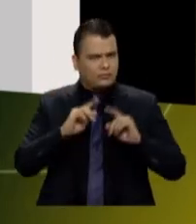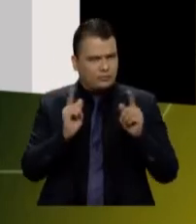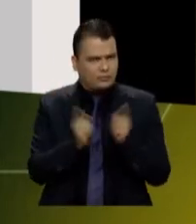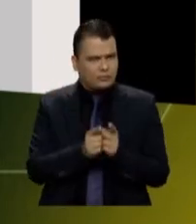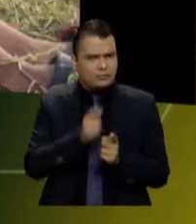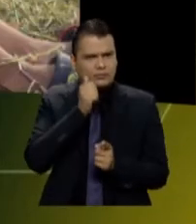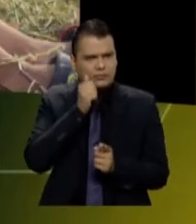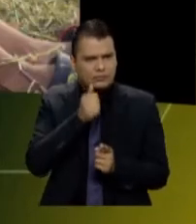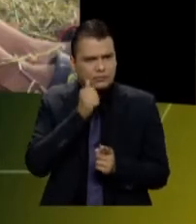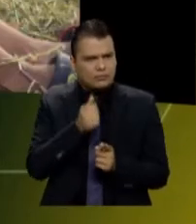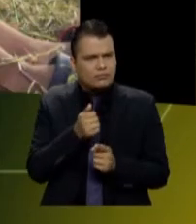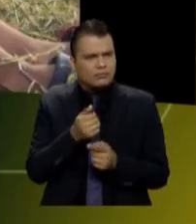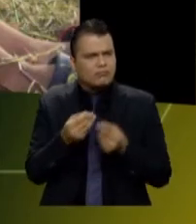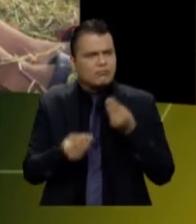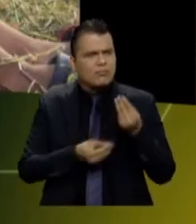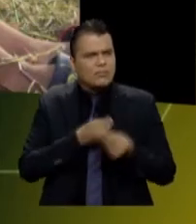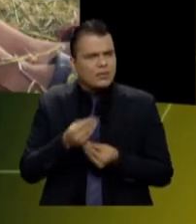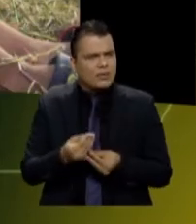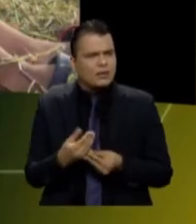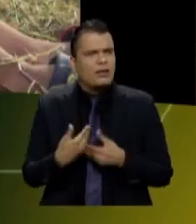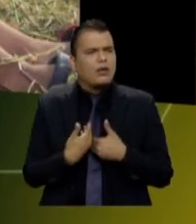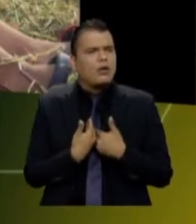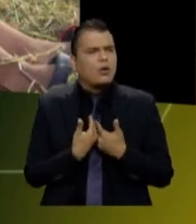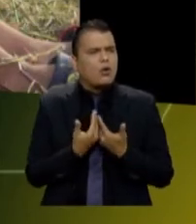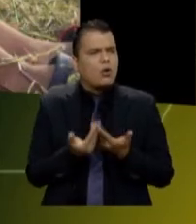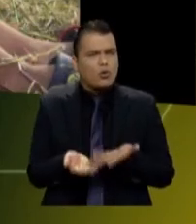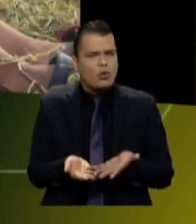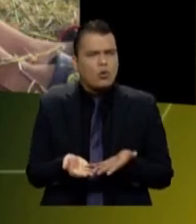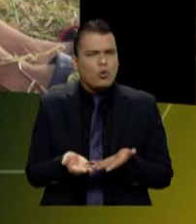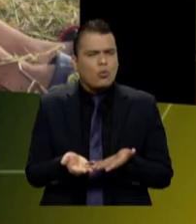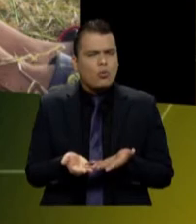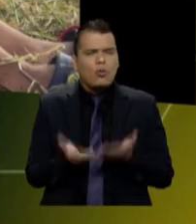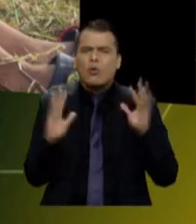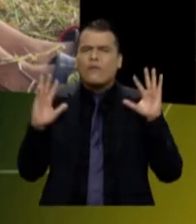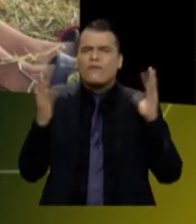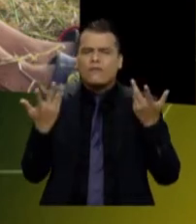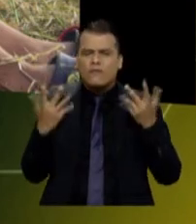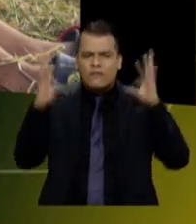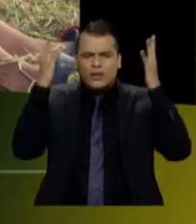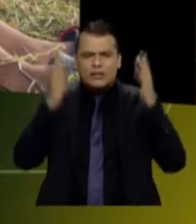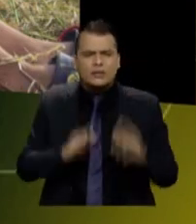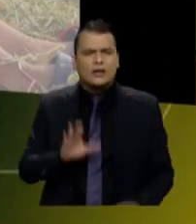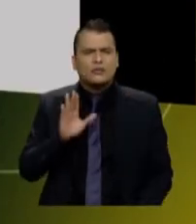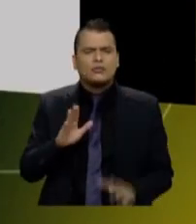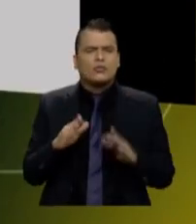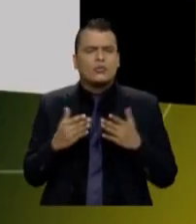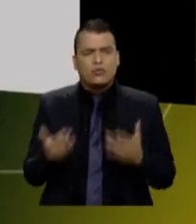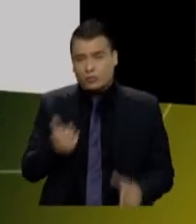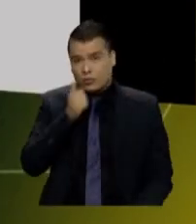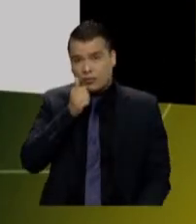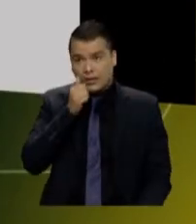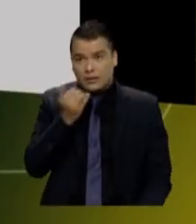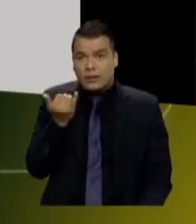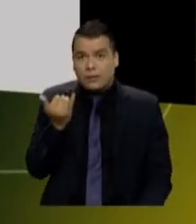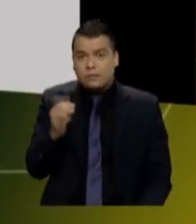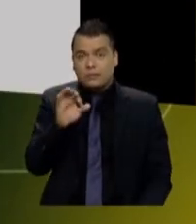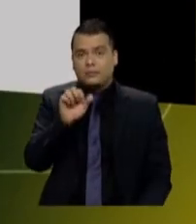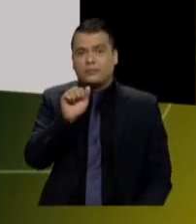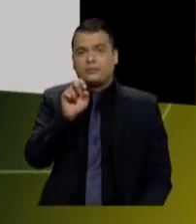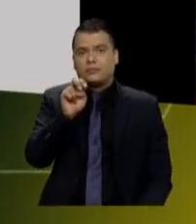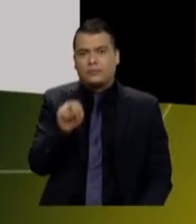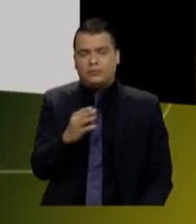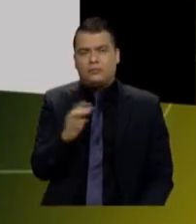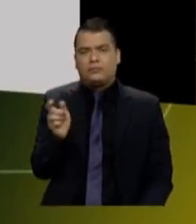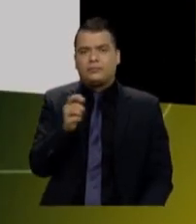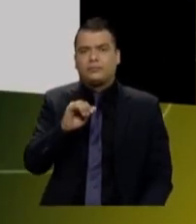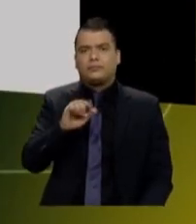mañana, ¿cómo va a ser toda esta jornada? ¿Cómo va a ser esta celebración? Mañana en San Gil, Santander, van a estar todas las